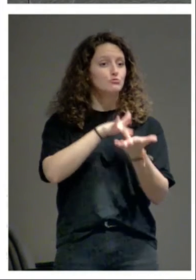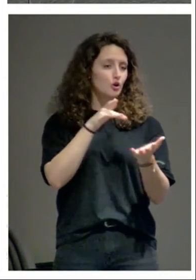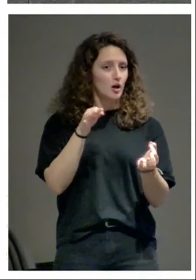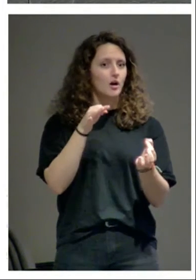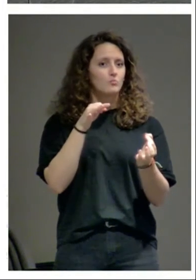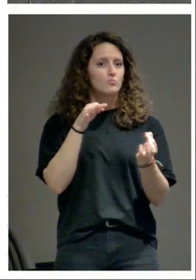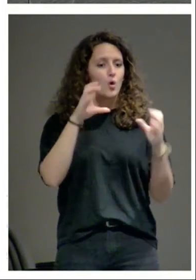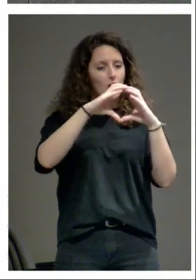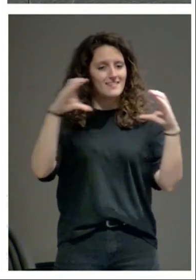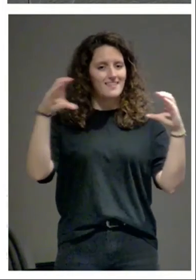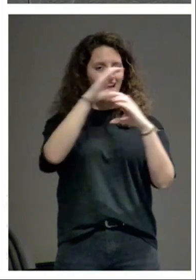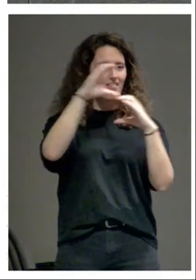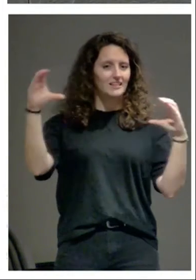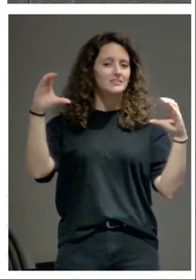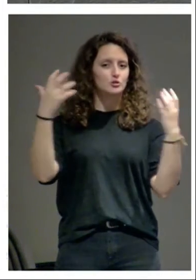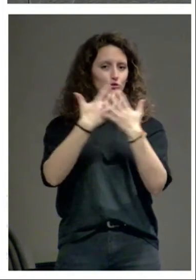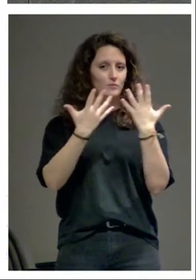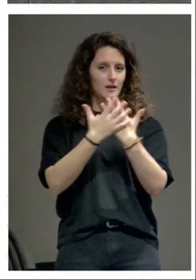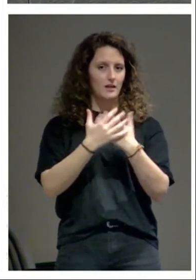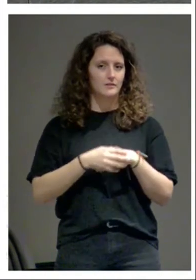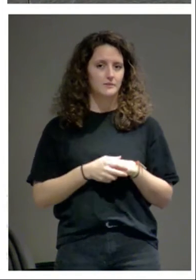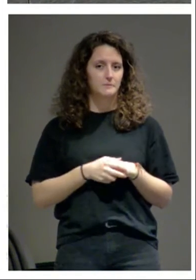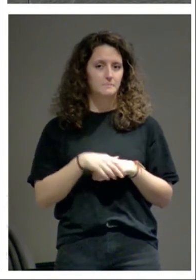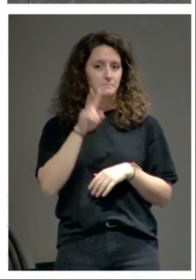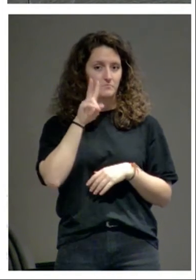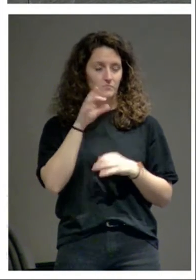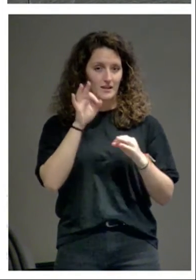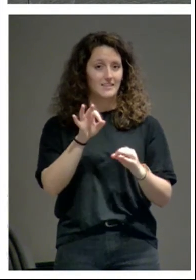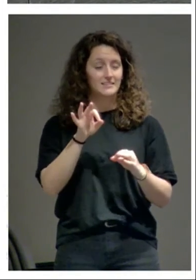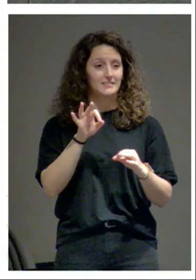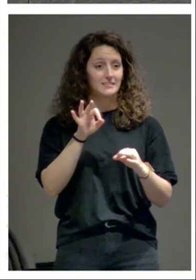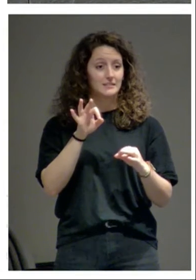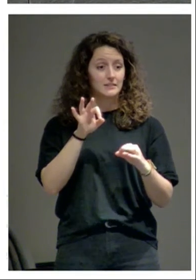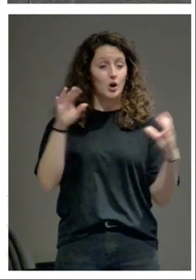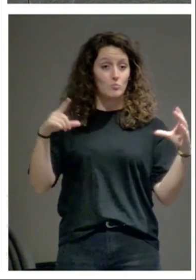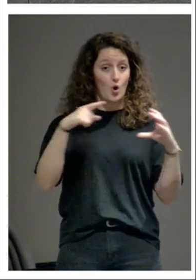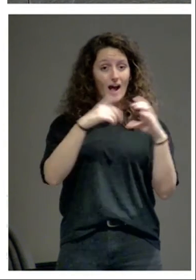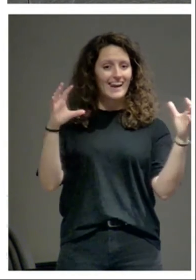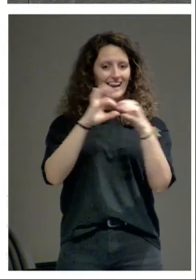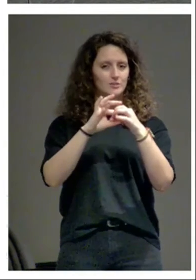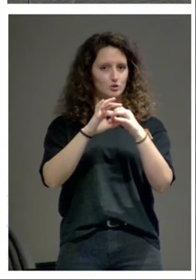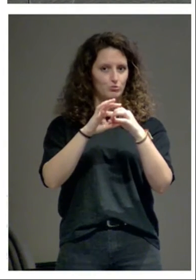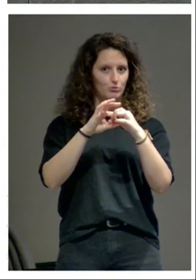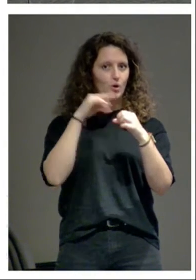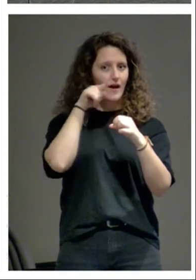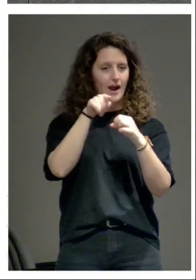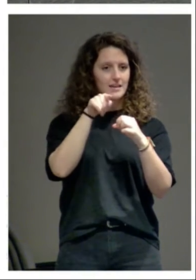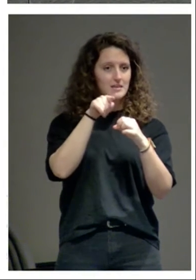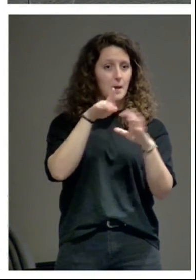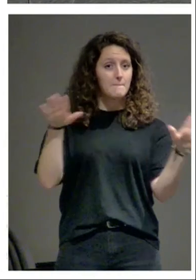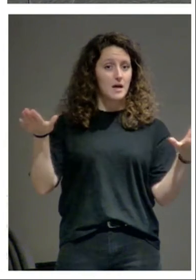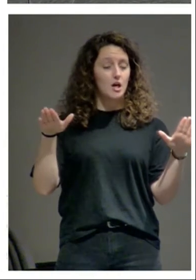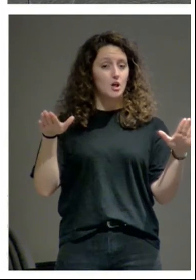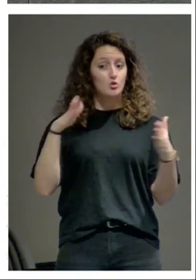combinadas miren esta hilada comienza tiene el lecho a esta altura pero esta parte